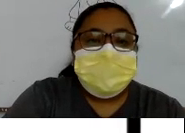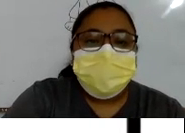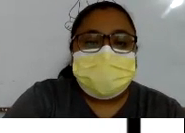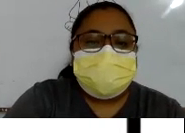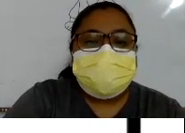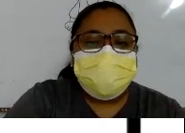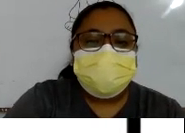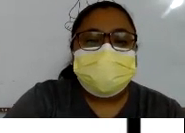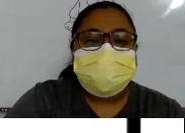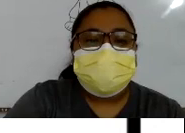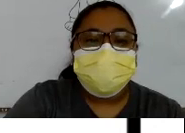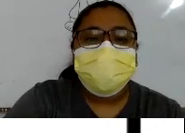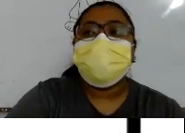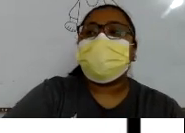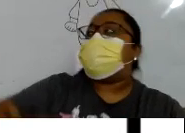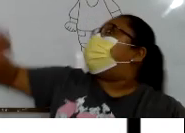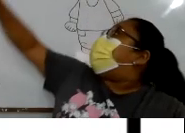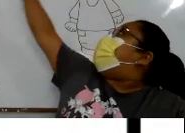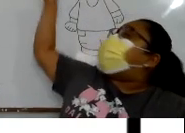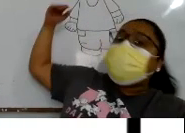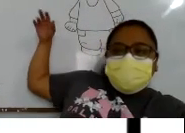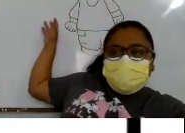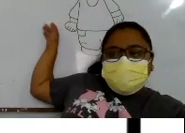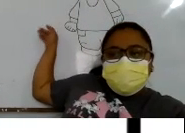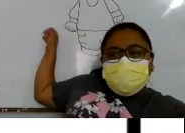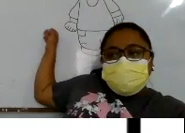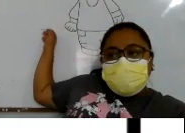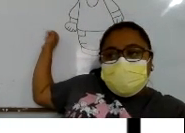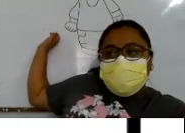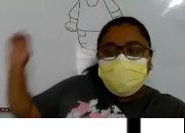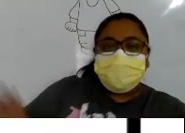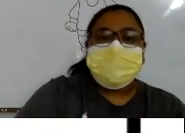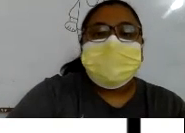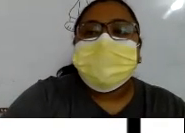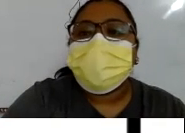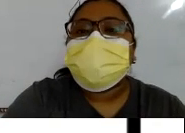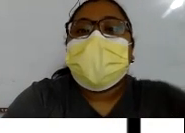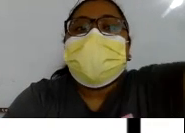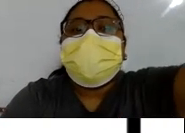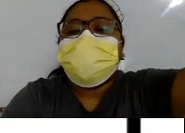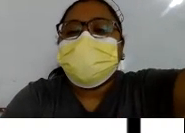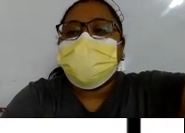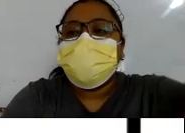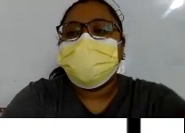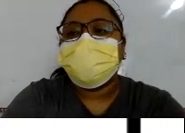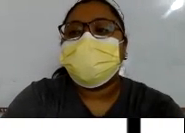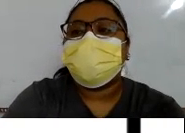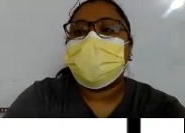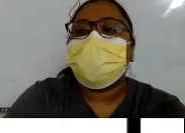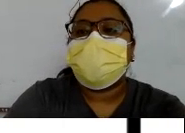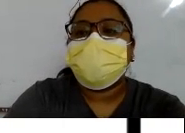Los de casita Van a hacer Este dibujo Y los de clase Este dibujo Que está acá Miren Vamos a darle Pausa